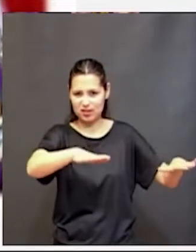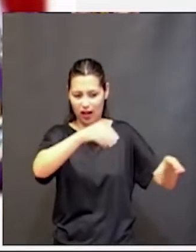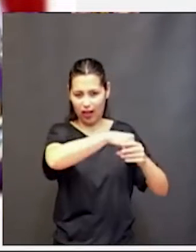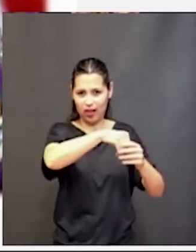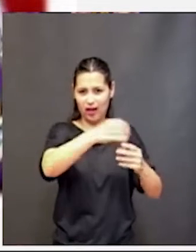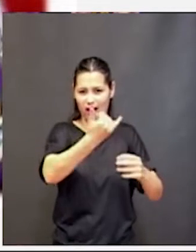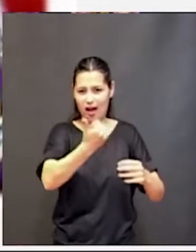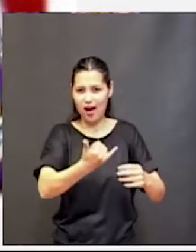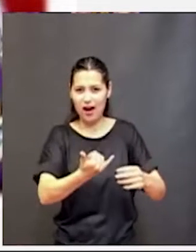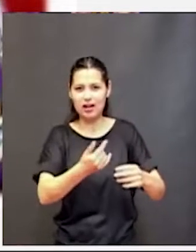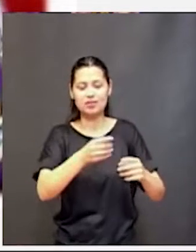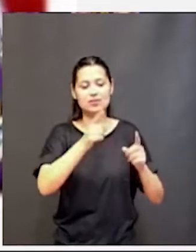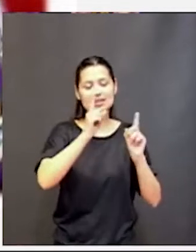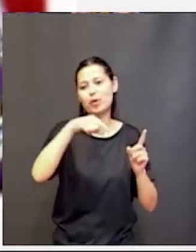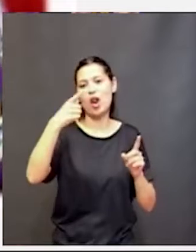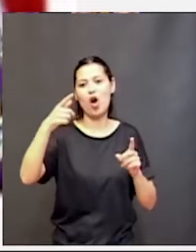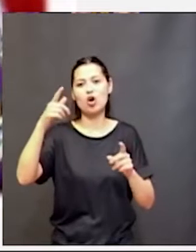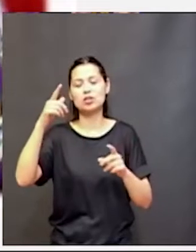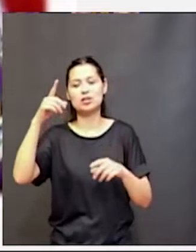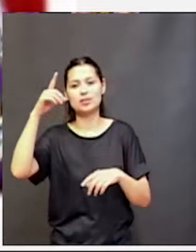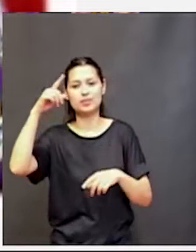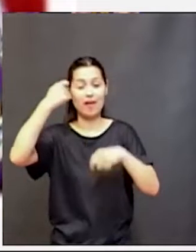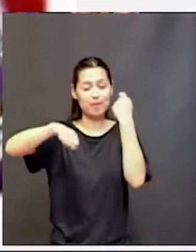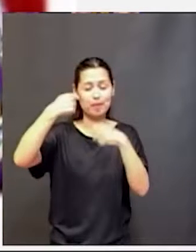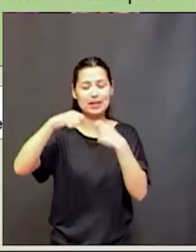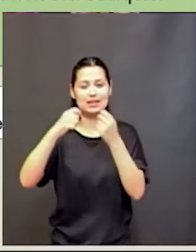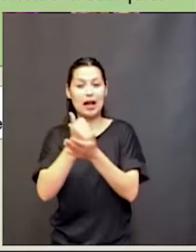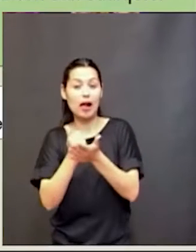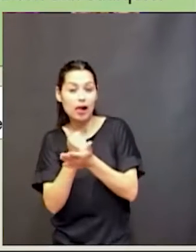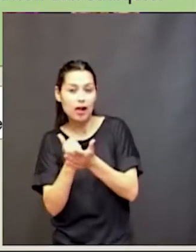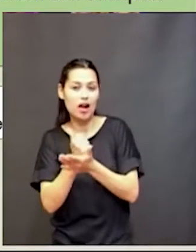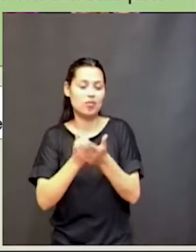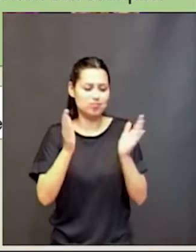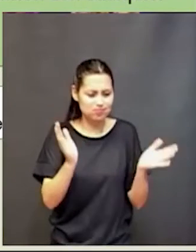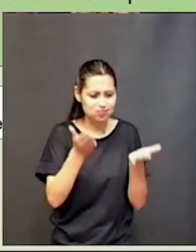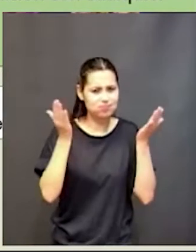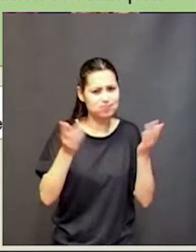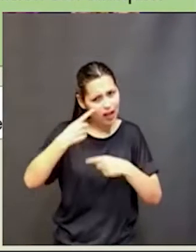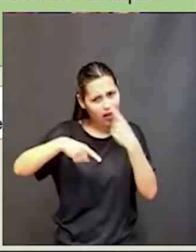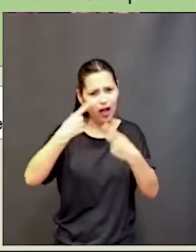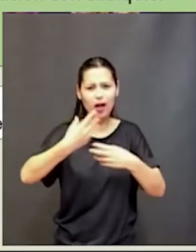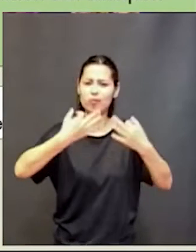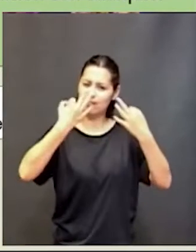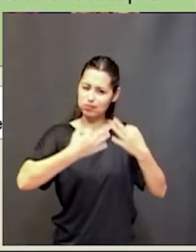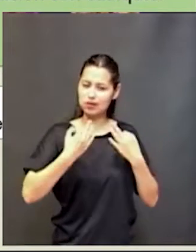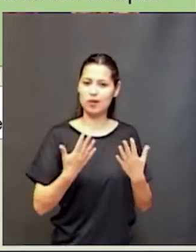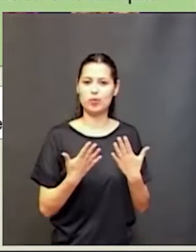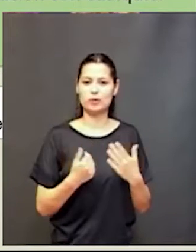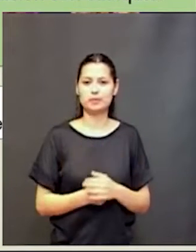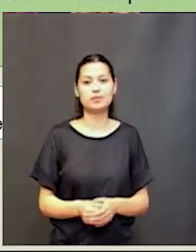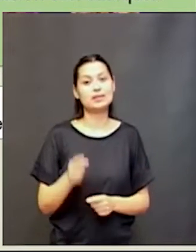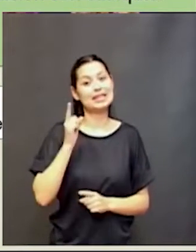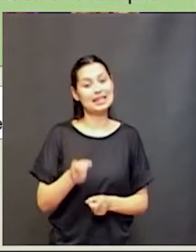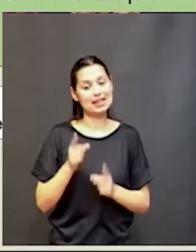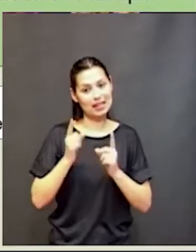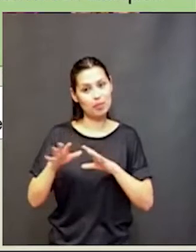plasticidad expectante realmente se desarrolle de manera óptima. Estos periodos críticos son importantes